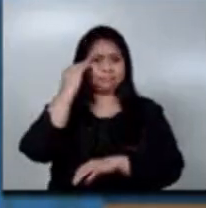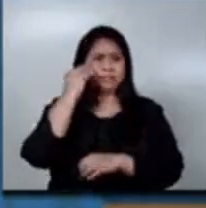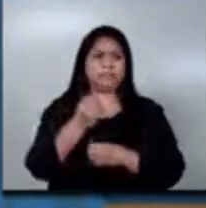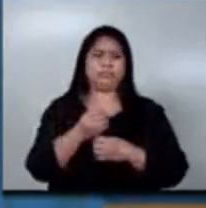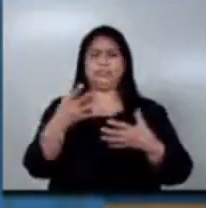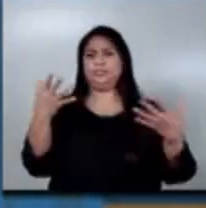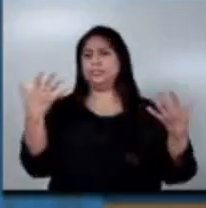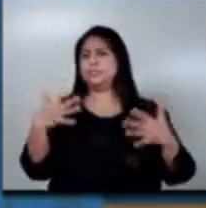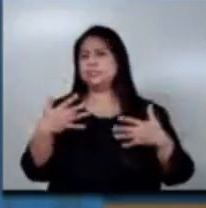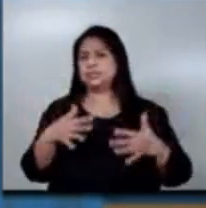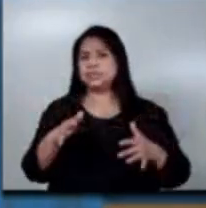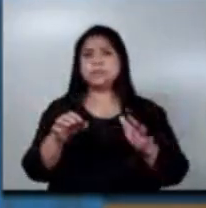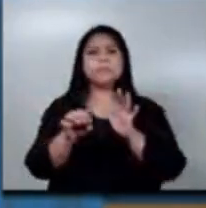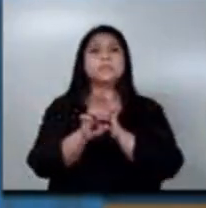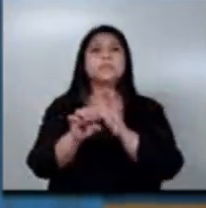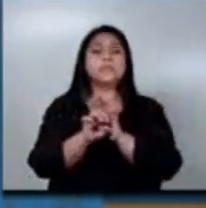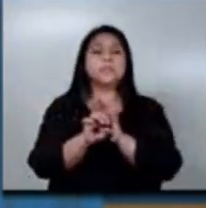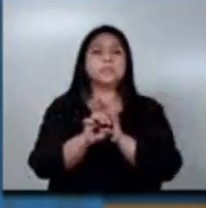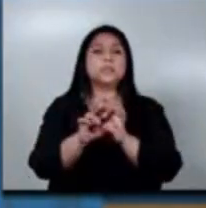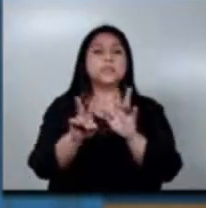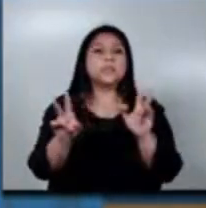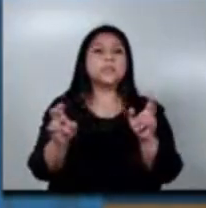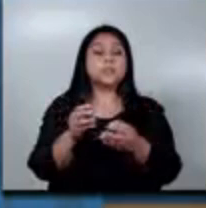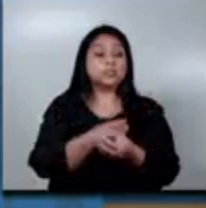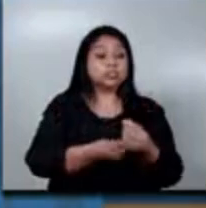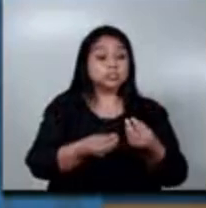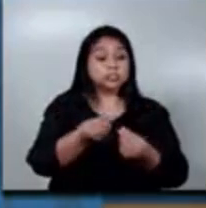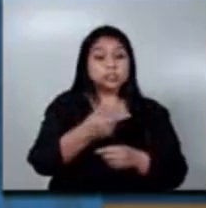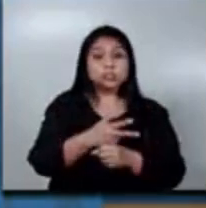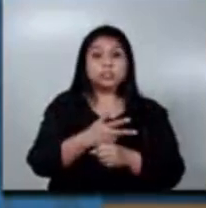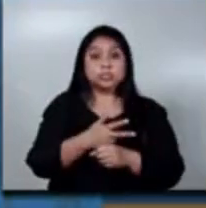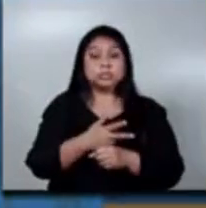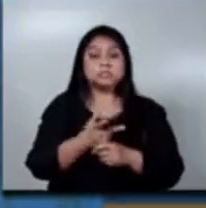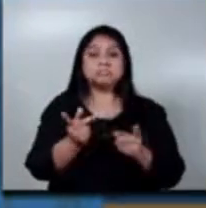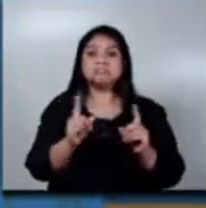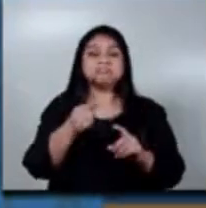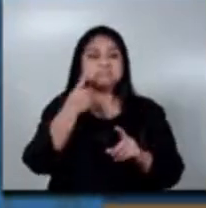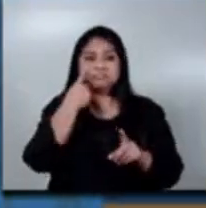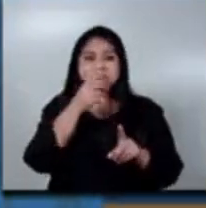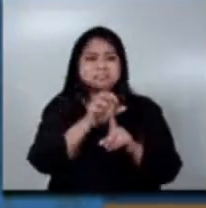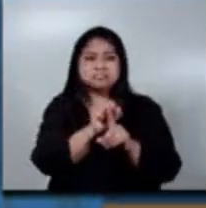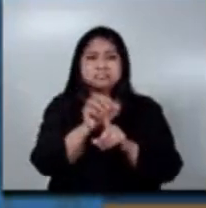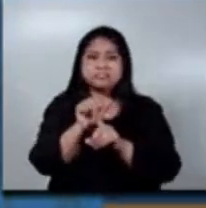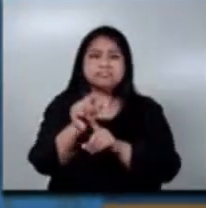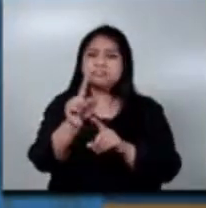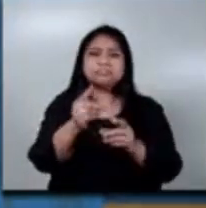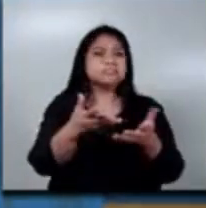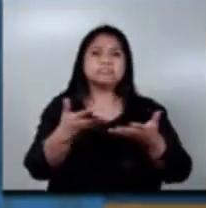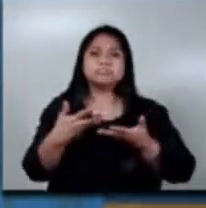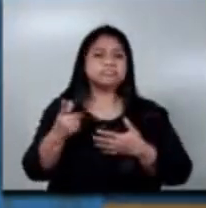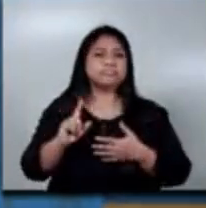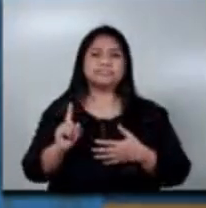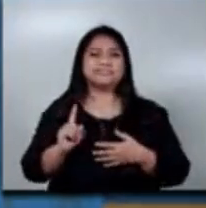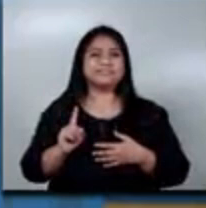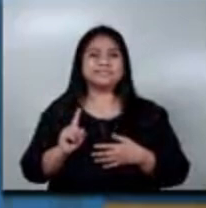en el caso del sector productivo guatemalteco, pero no hemos detectado tanto cumplimiento por parte de este sector.